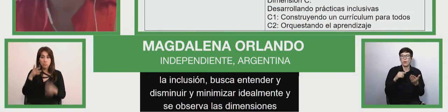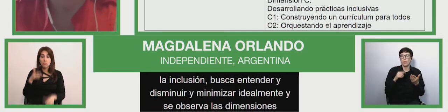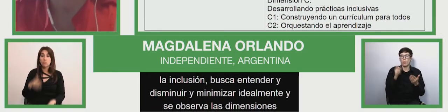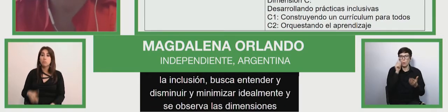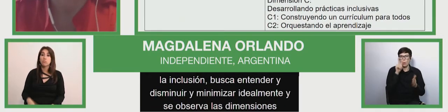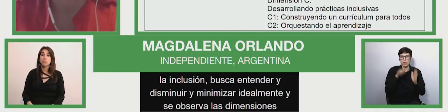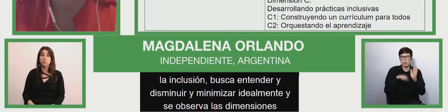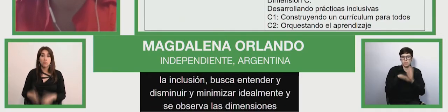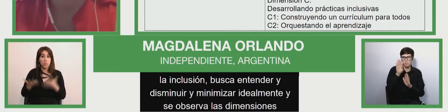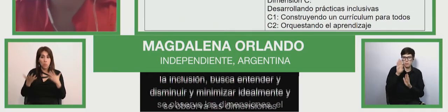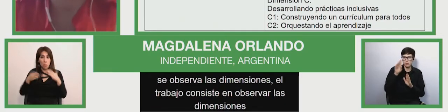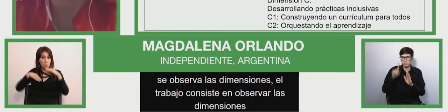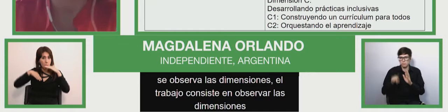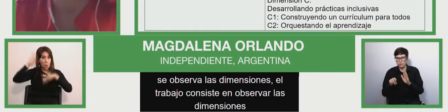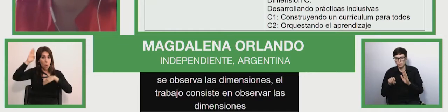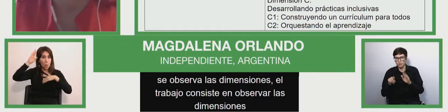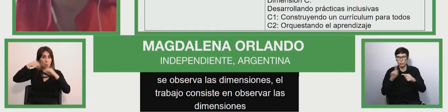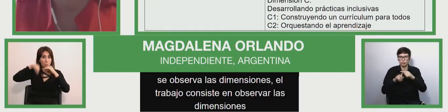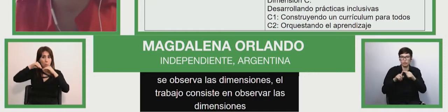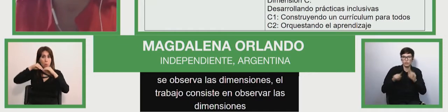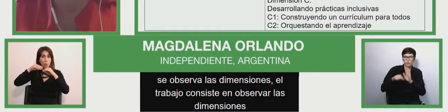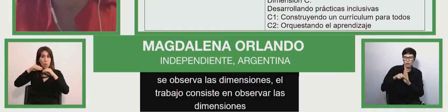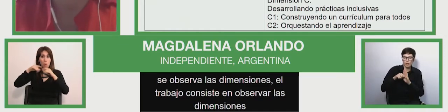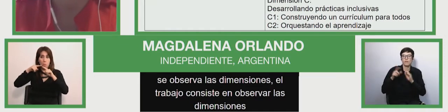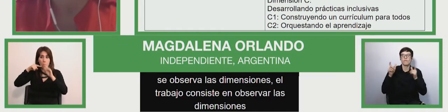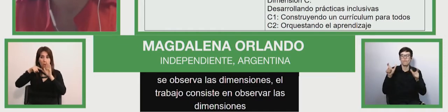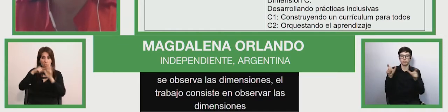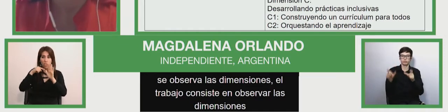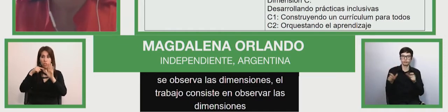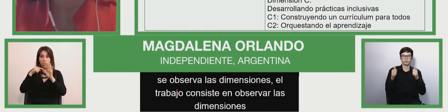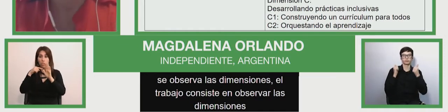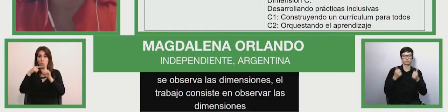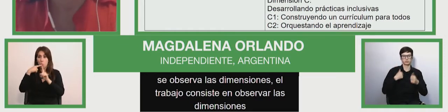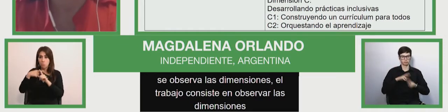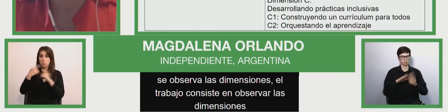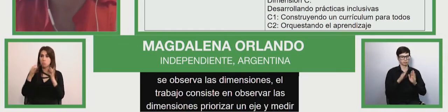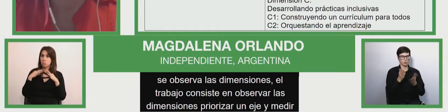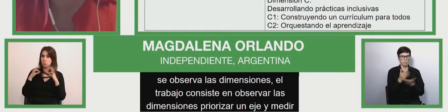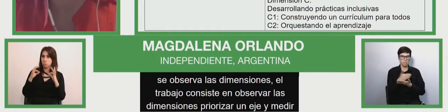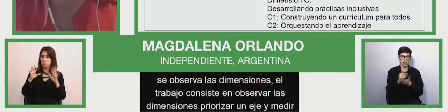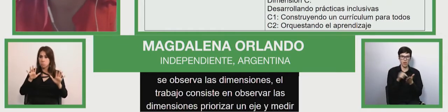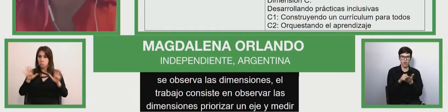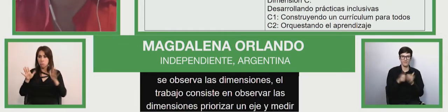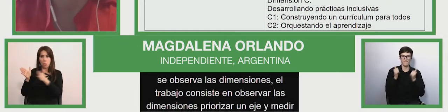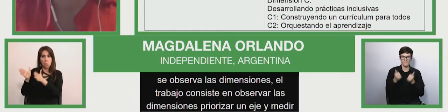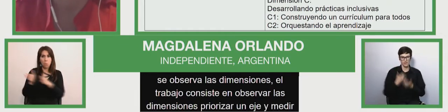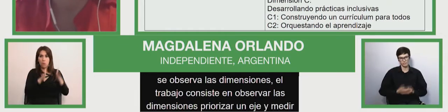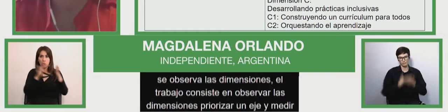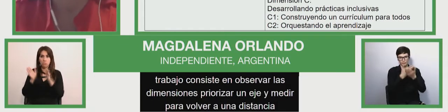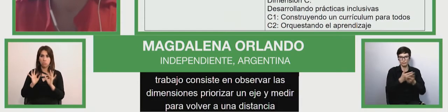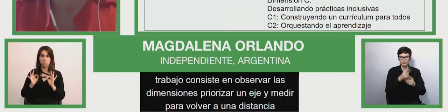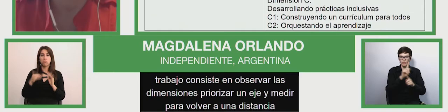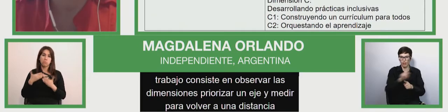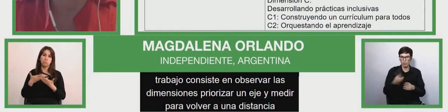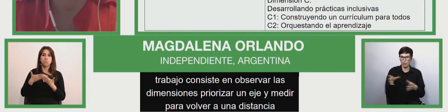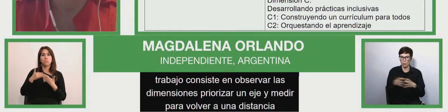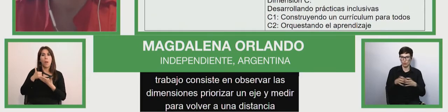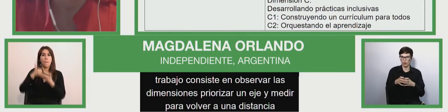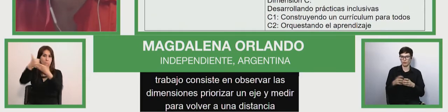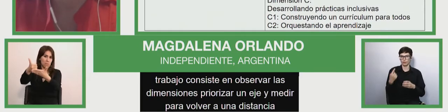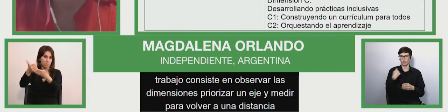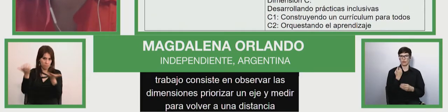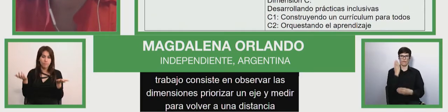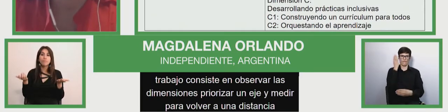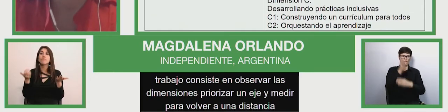actuar y medir, para con esto volver a una instancia de reflexión-acción. Siempre se hace desde la propia organización, o sea, no se hace de manera externa,